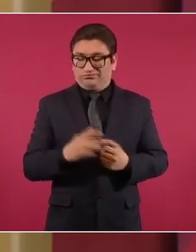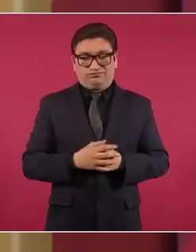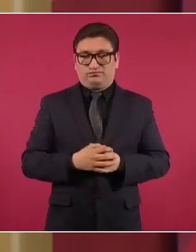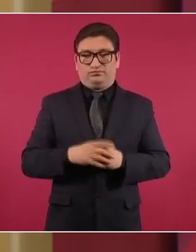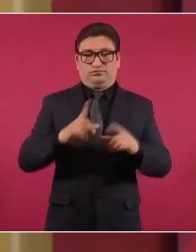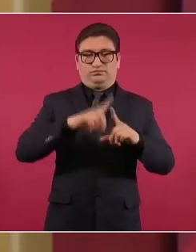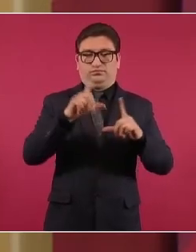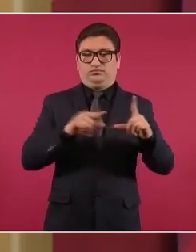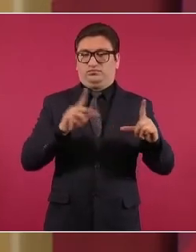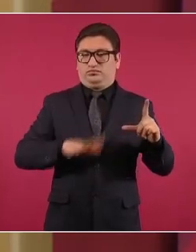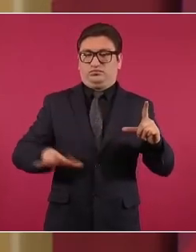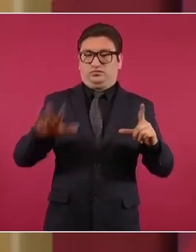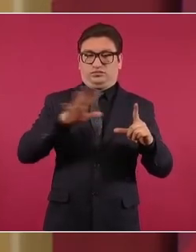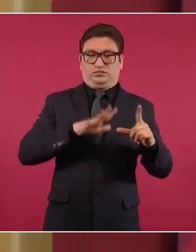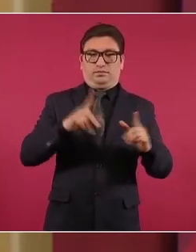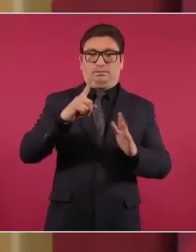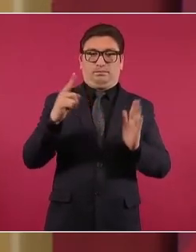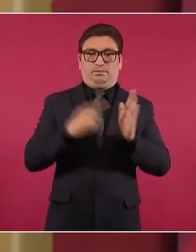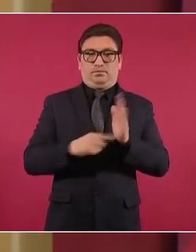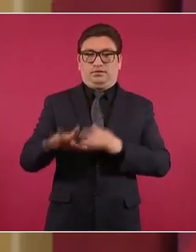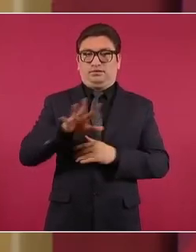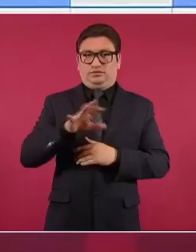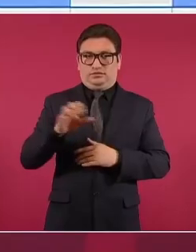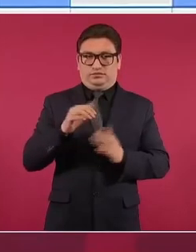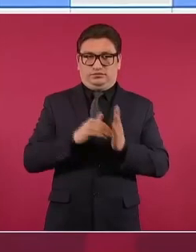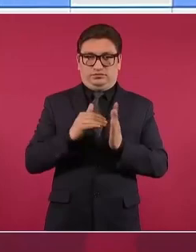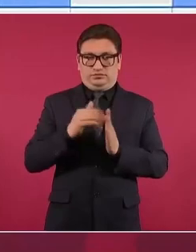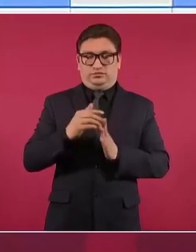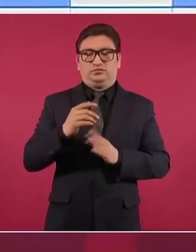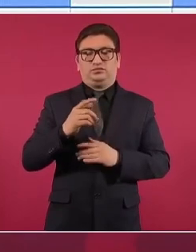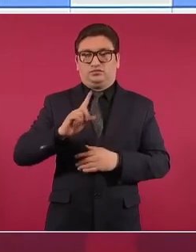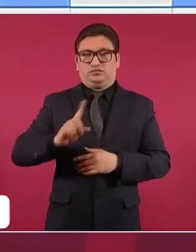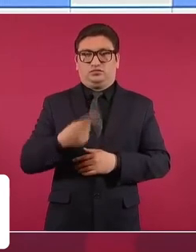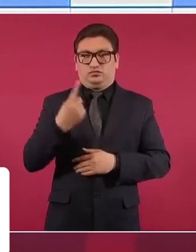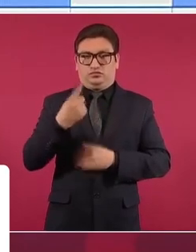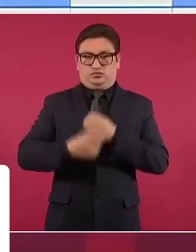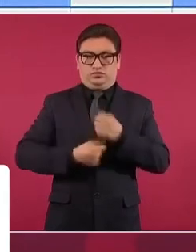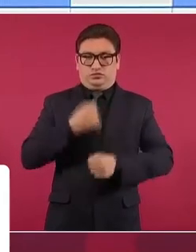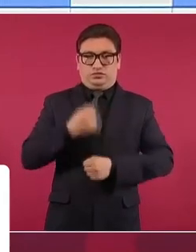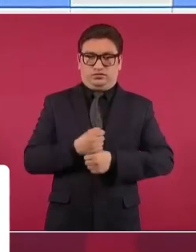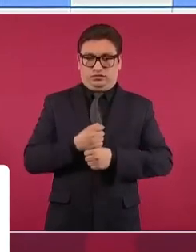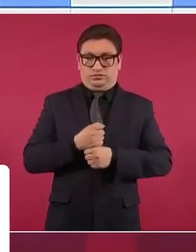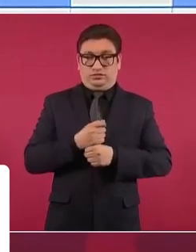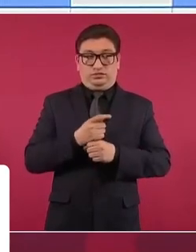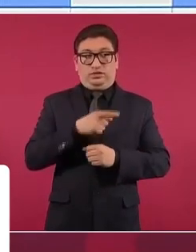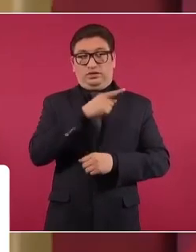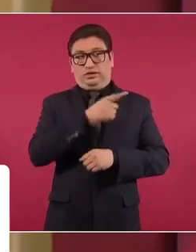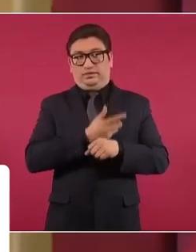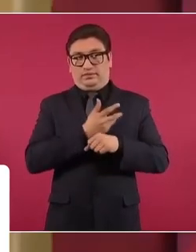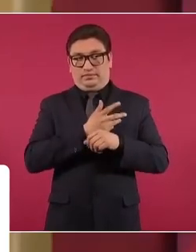de mil 500 millones de dólares al año. Ni nuestros vecinos,